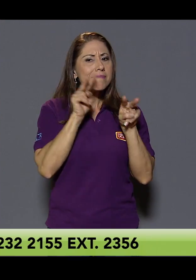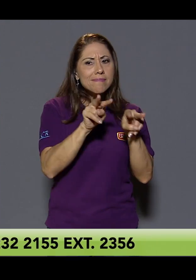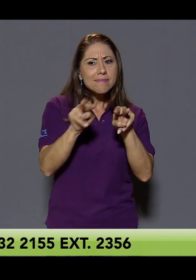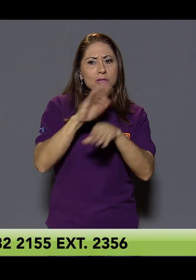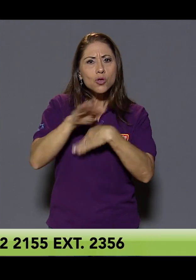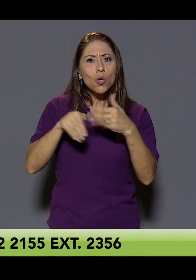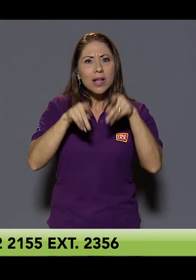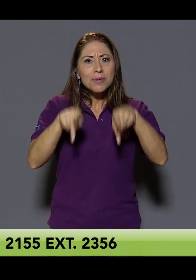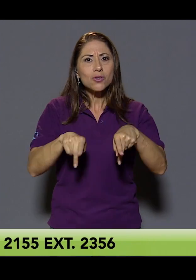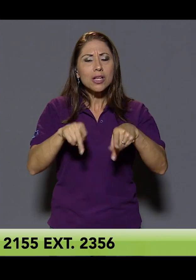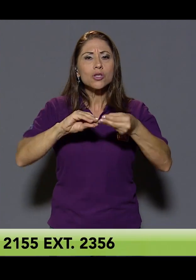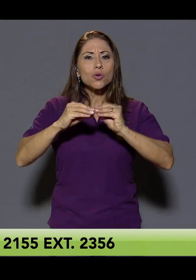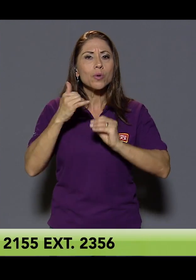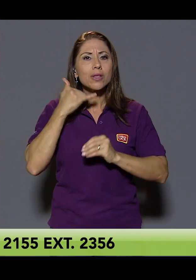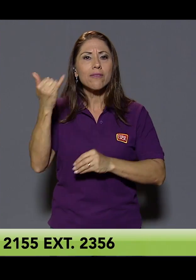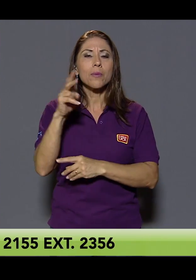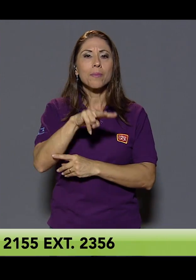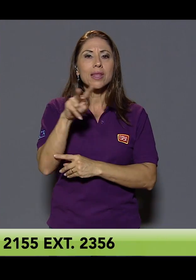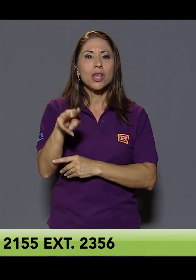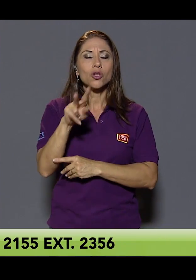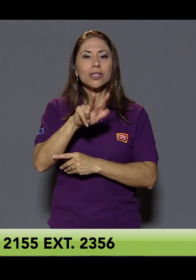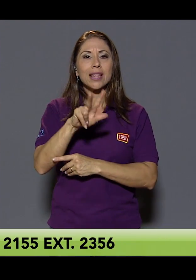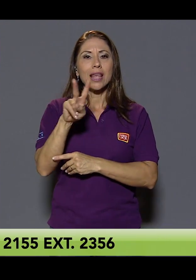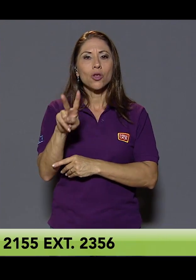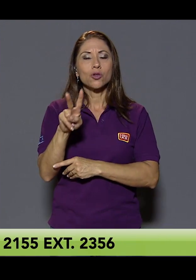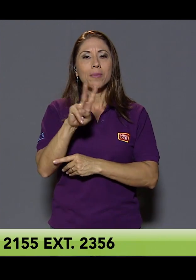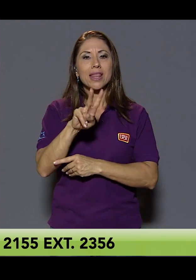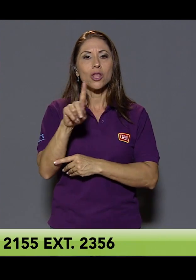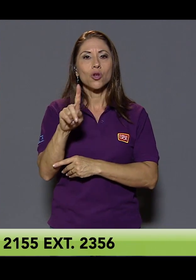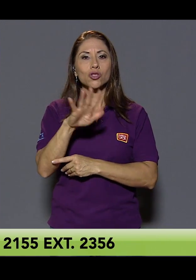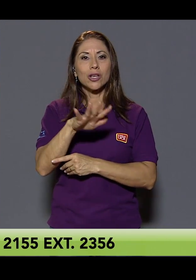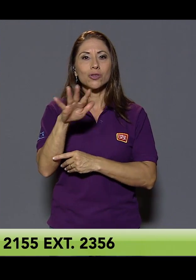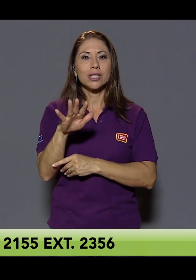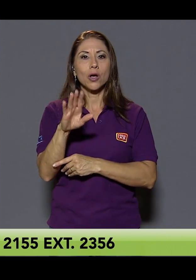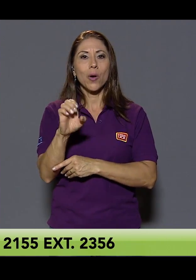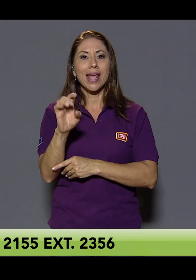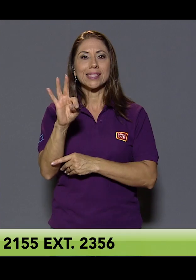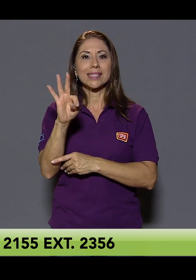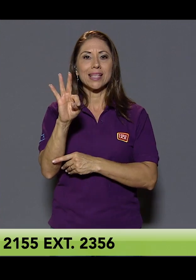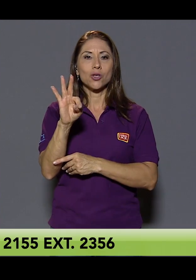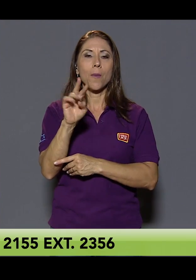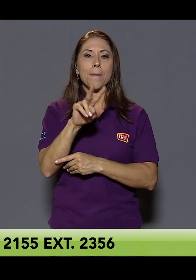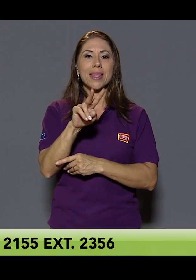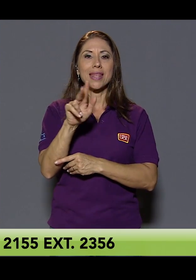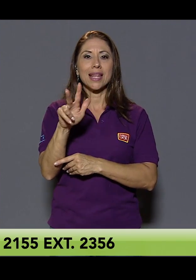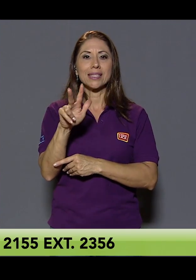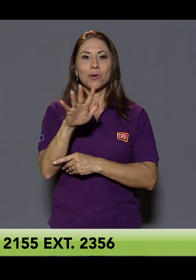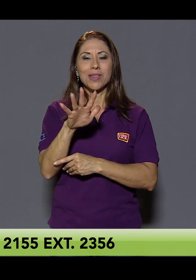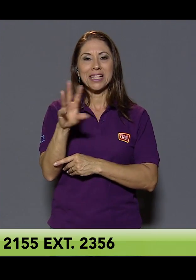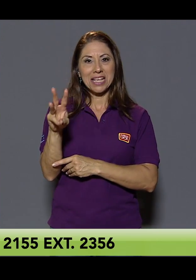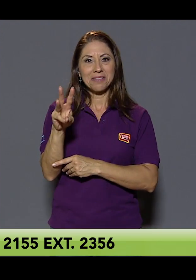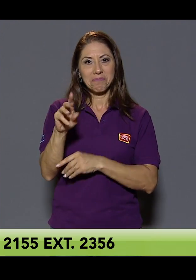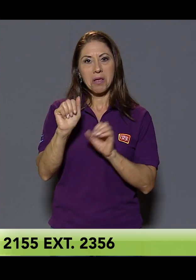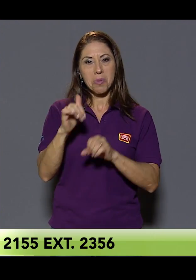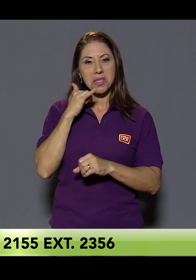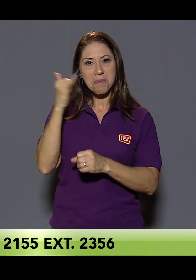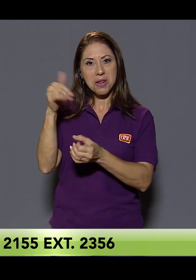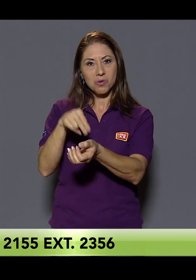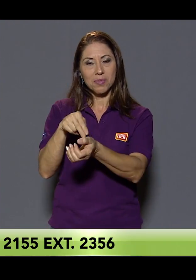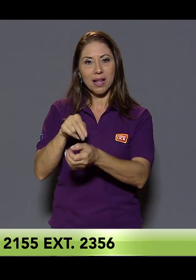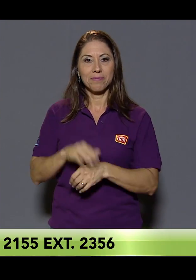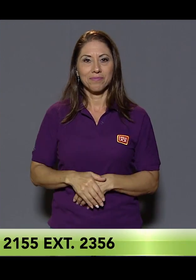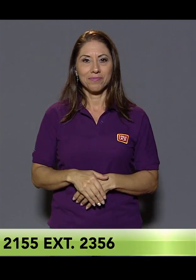proceso. De hecho, hacemos el seguimiento de todas estas personas. El teléfono es el del hospital, 2232-2155, a la extensión